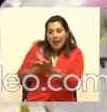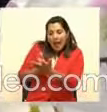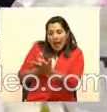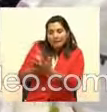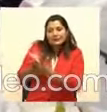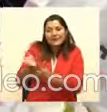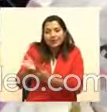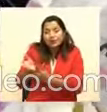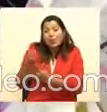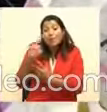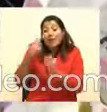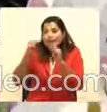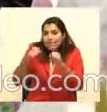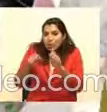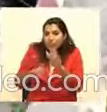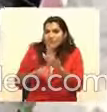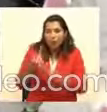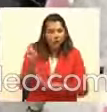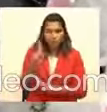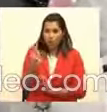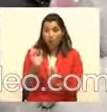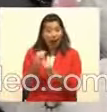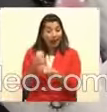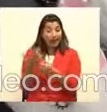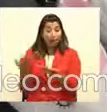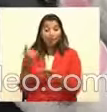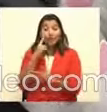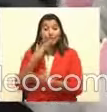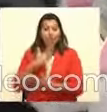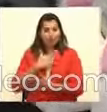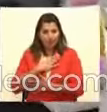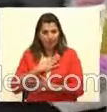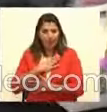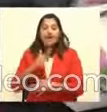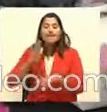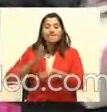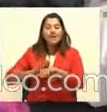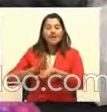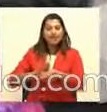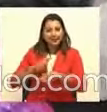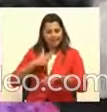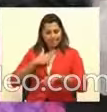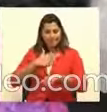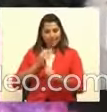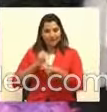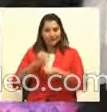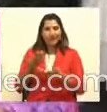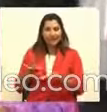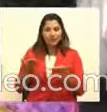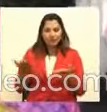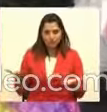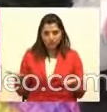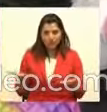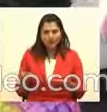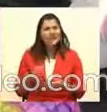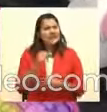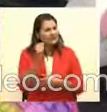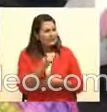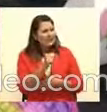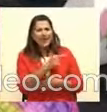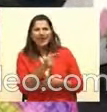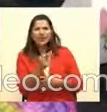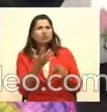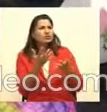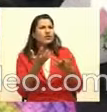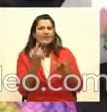llegar. No, no me lleve. No, no. Déjeme llegar. Ellos están deseosos, deseosos de aprender y esta